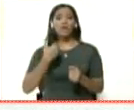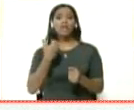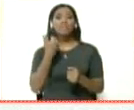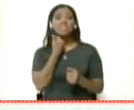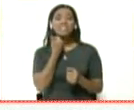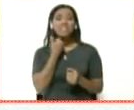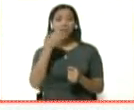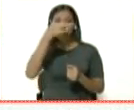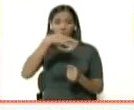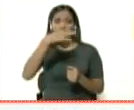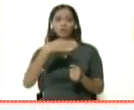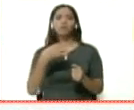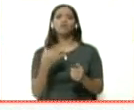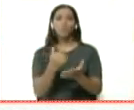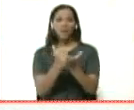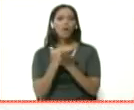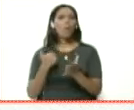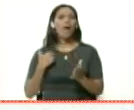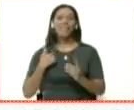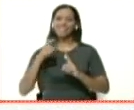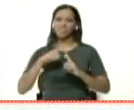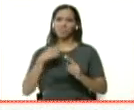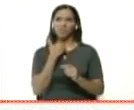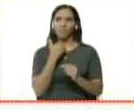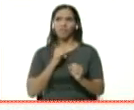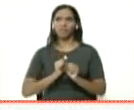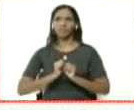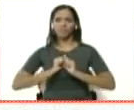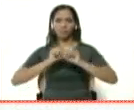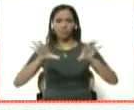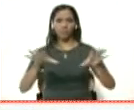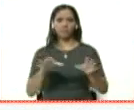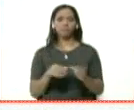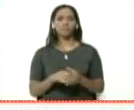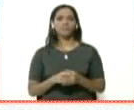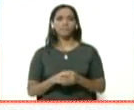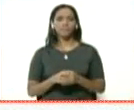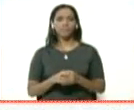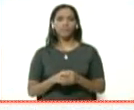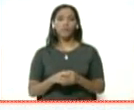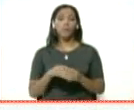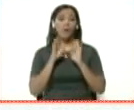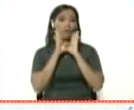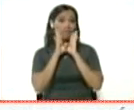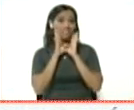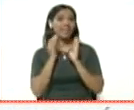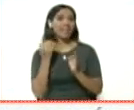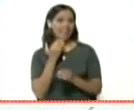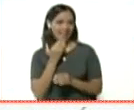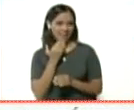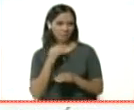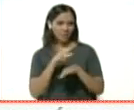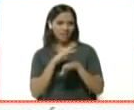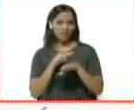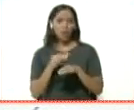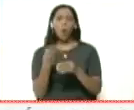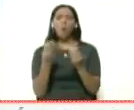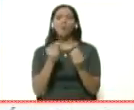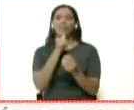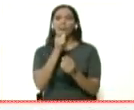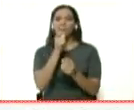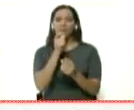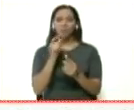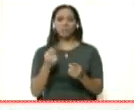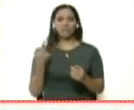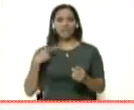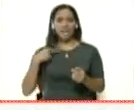son útiles para cualquier tipo de estas enfermedades que se transmiten por la vía aérea. Voy a confesarle algo, ministro. Muchas de las preguntas que yo tenía